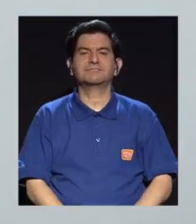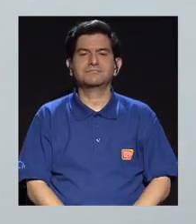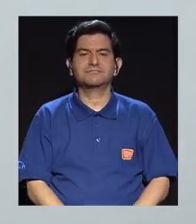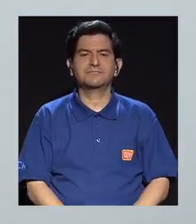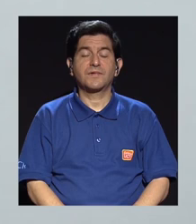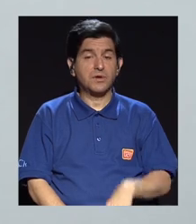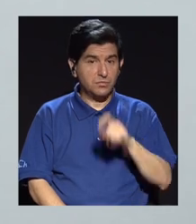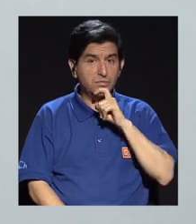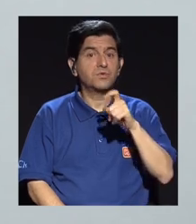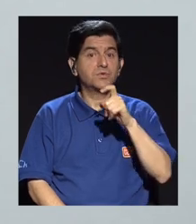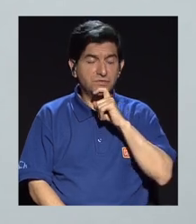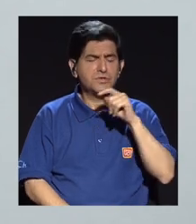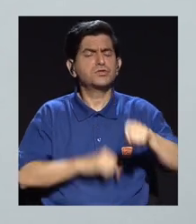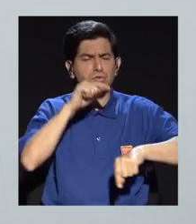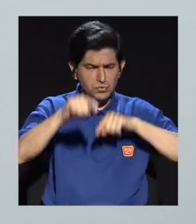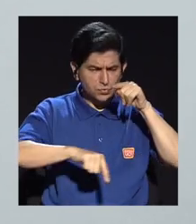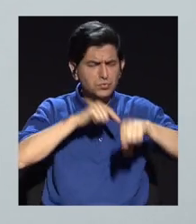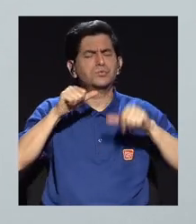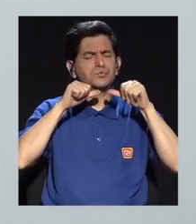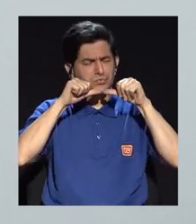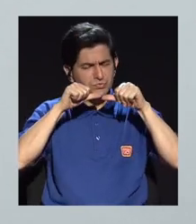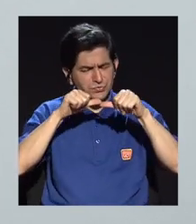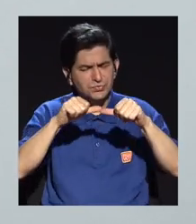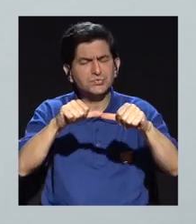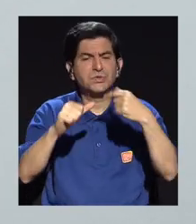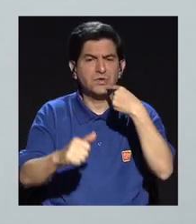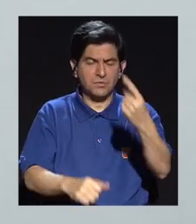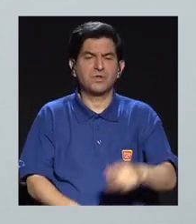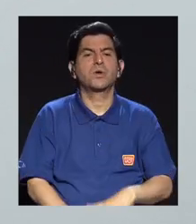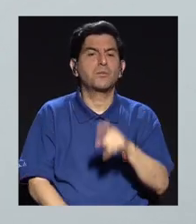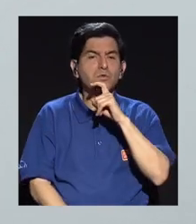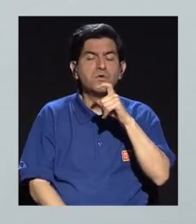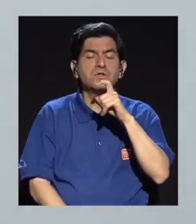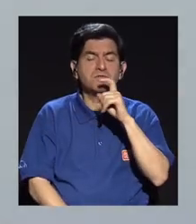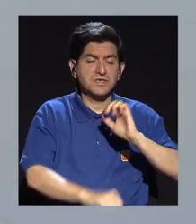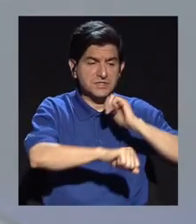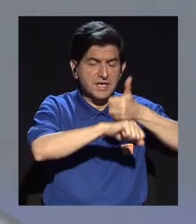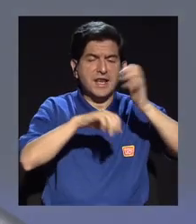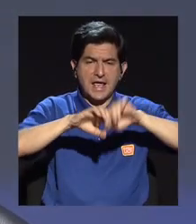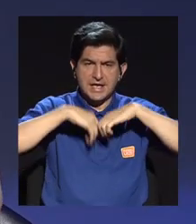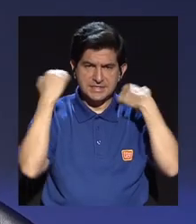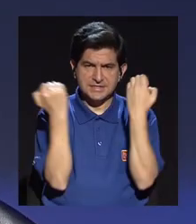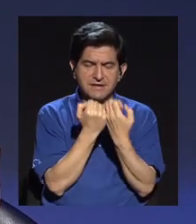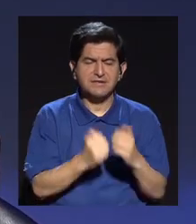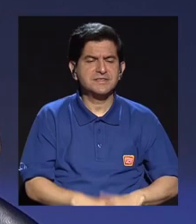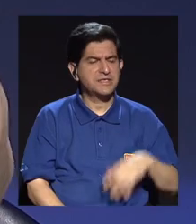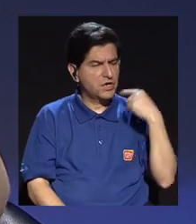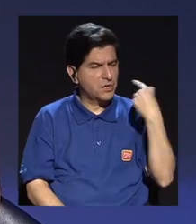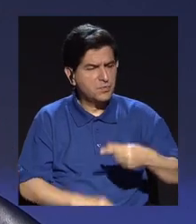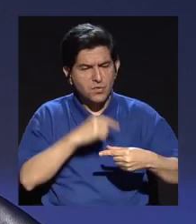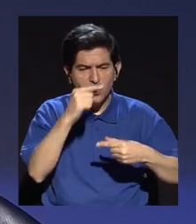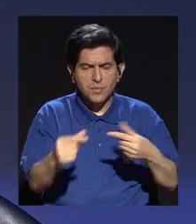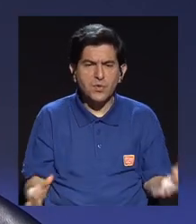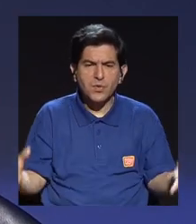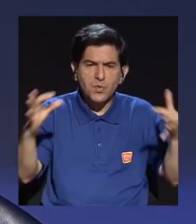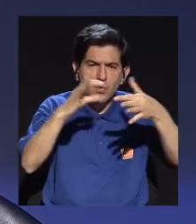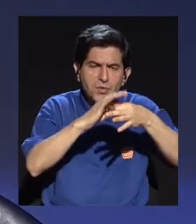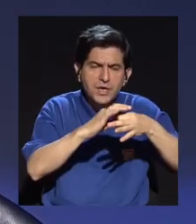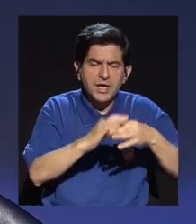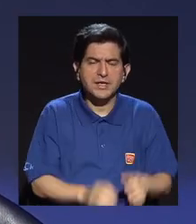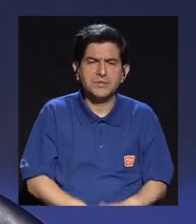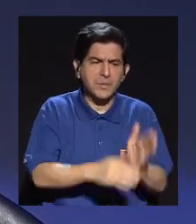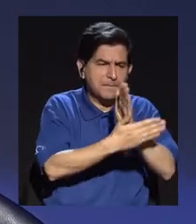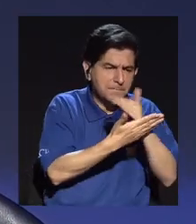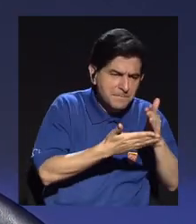Ha sido difícil, nos han criticado sistemáticamente. Como le digo, fue difícil conformar el equipo. Poco a poco fuimos uniendo piezas y